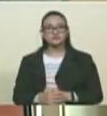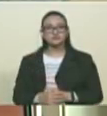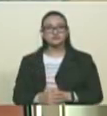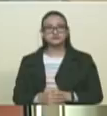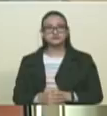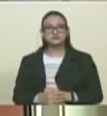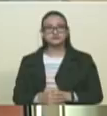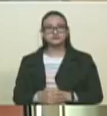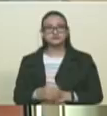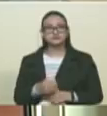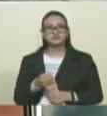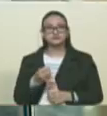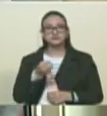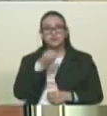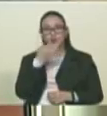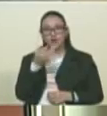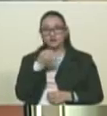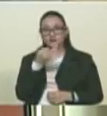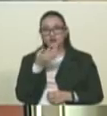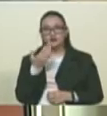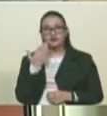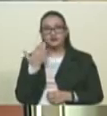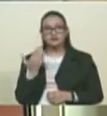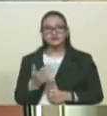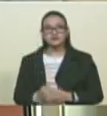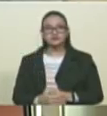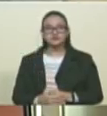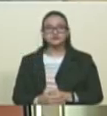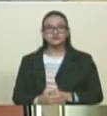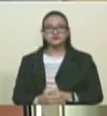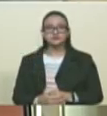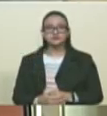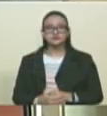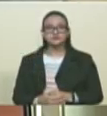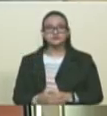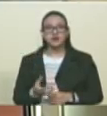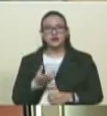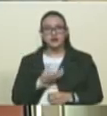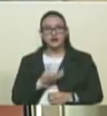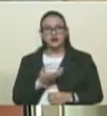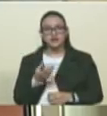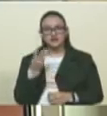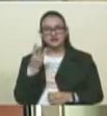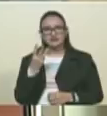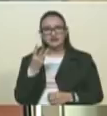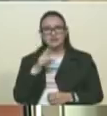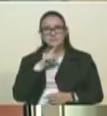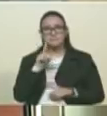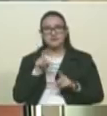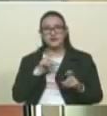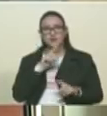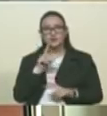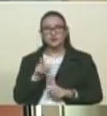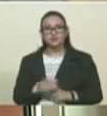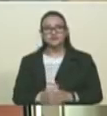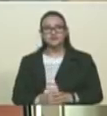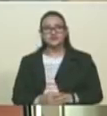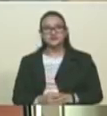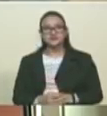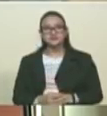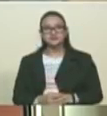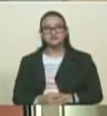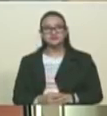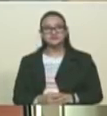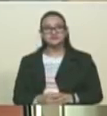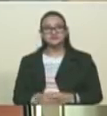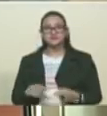Buenas tardes, alcalde. ¿Cómo está, Soncire? ¿Cómo está? Alcalde, tres interrogantes. ¿Tres? Una, la que tiene